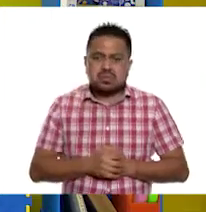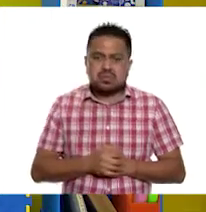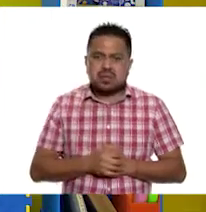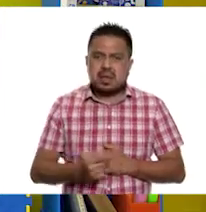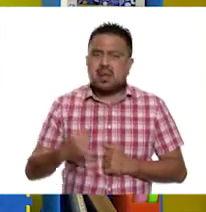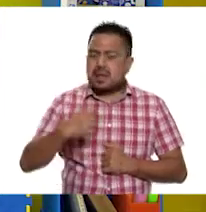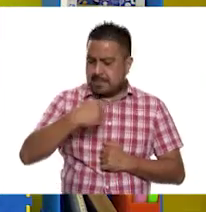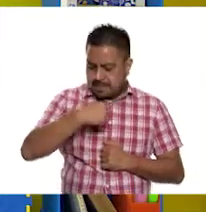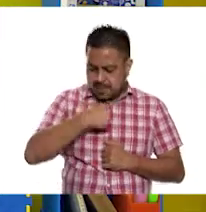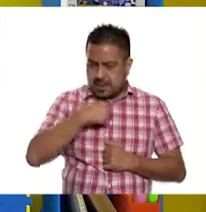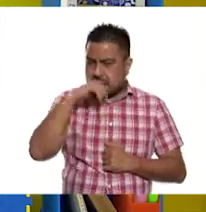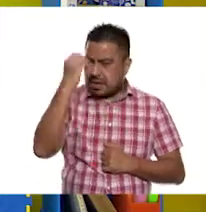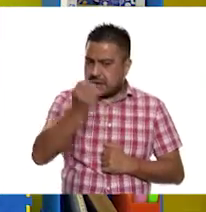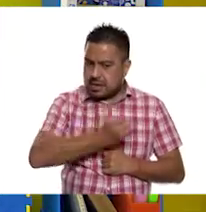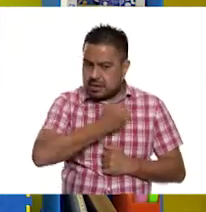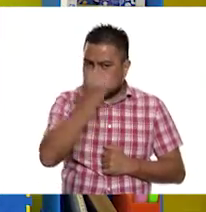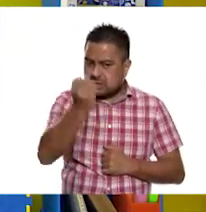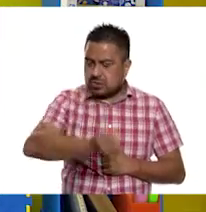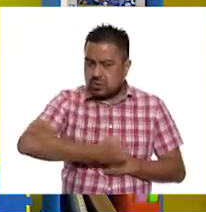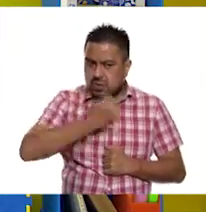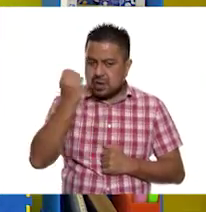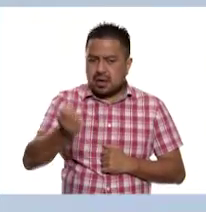escuela. Mi.